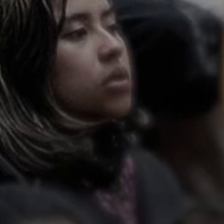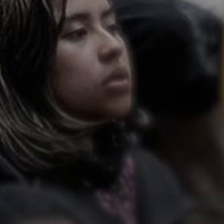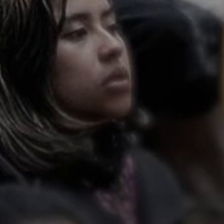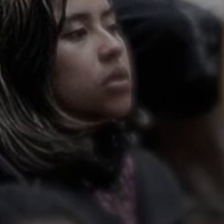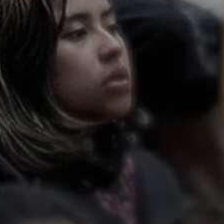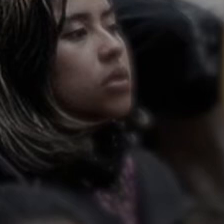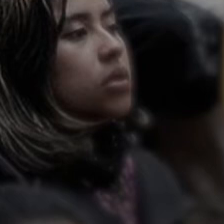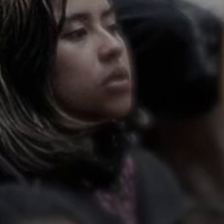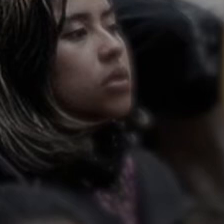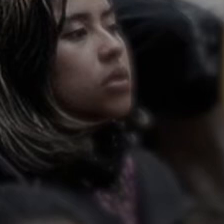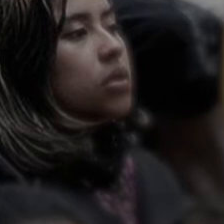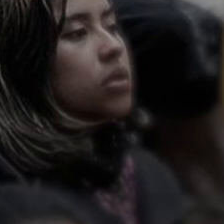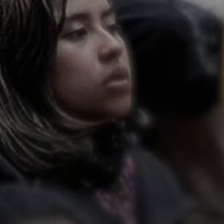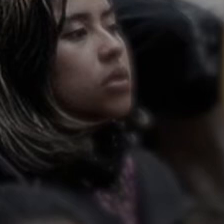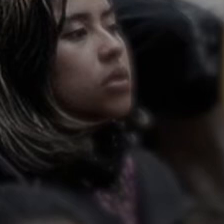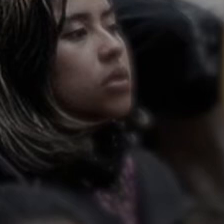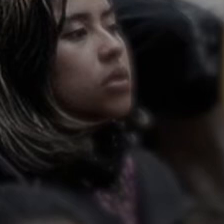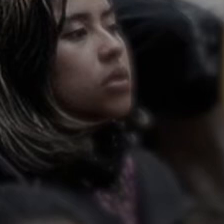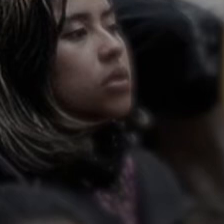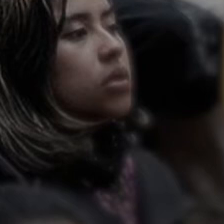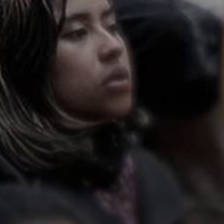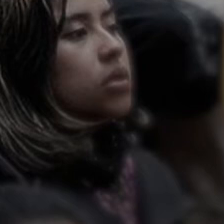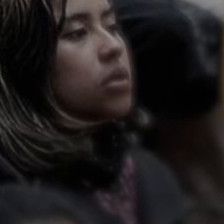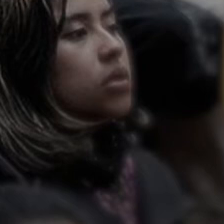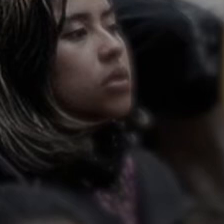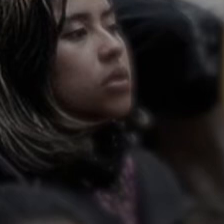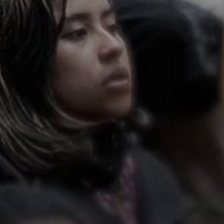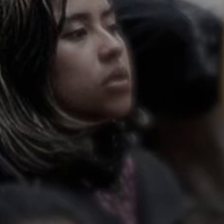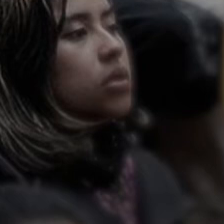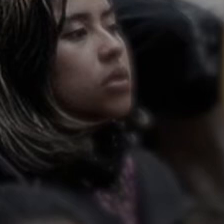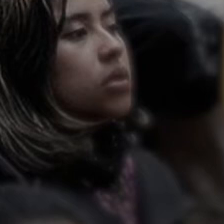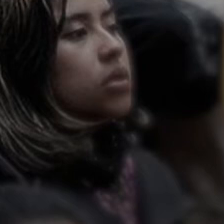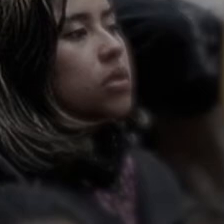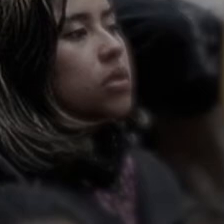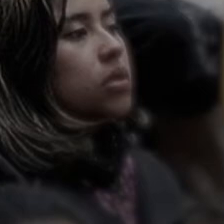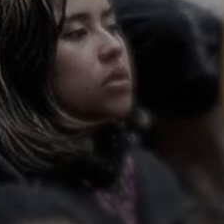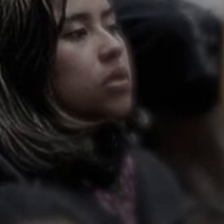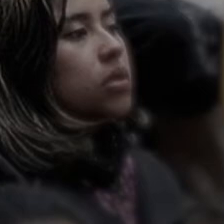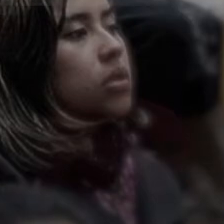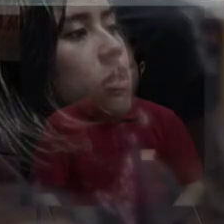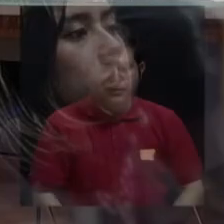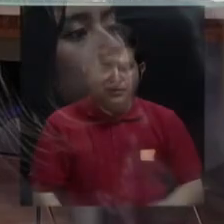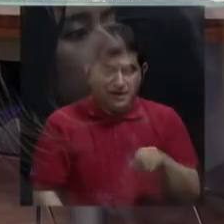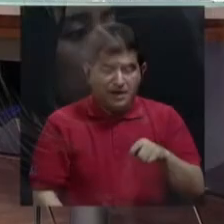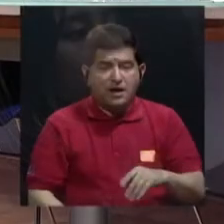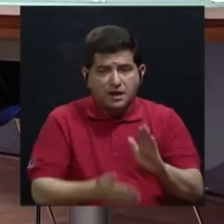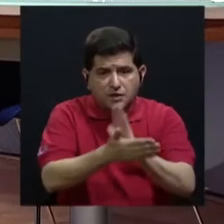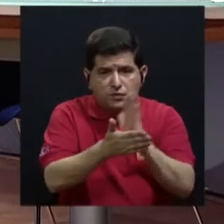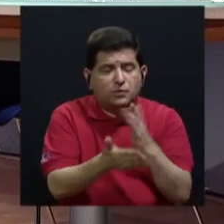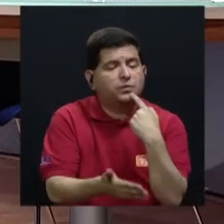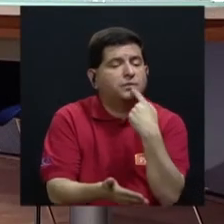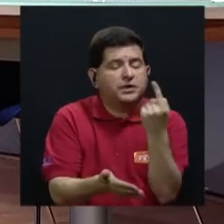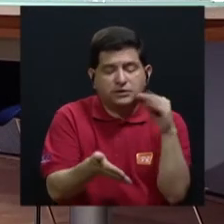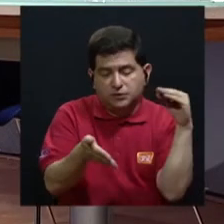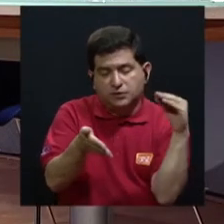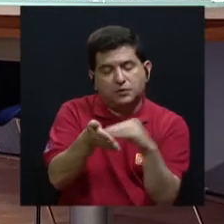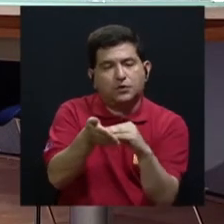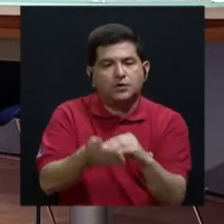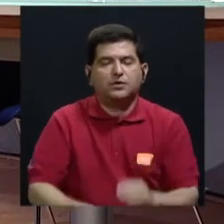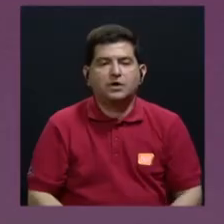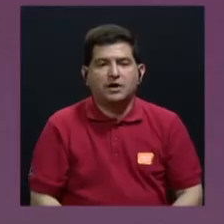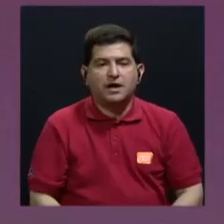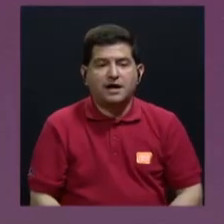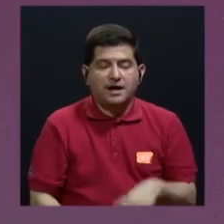condena, ¿verdad?, este hecho de, en la sentencia se menciona el delito